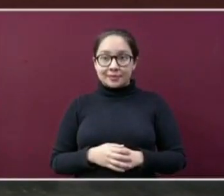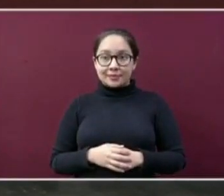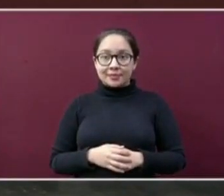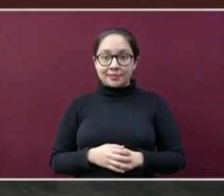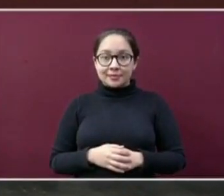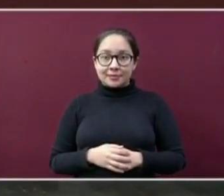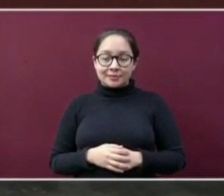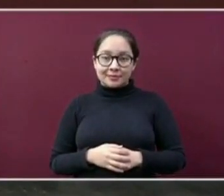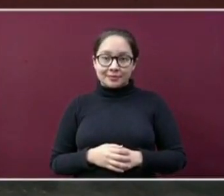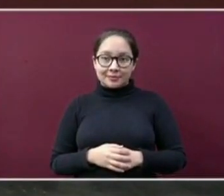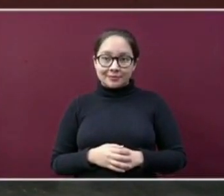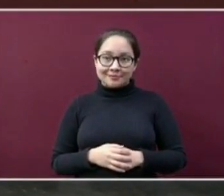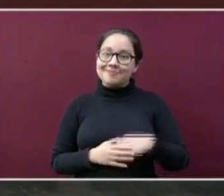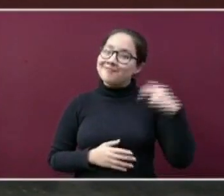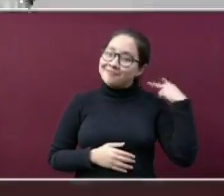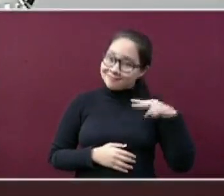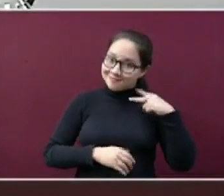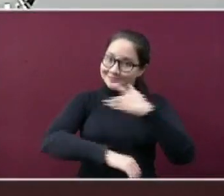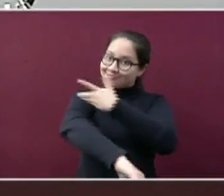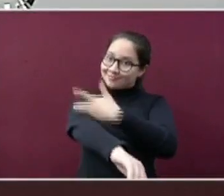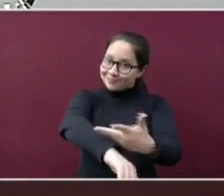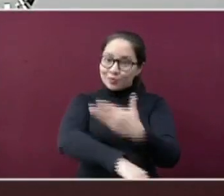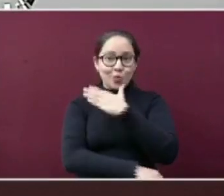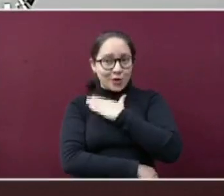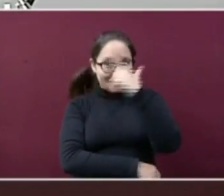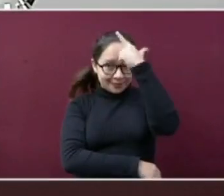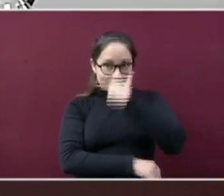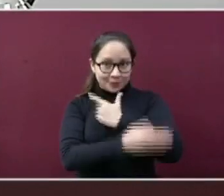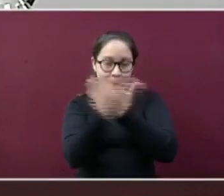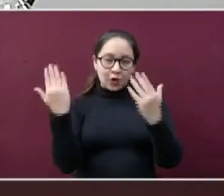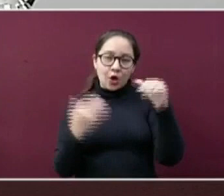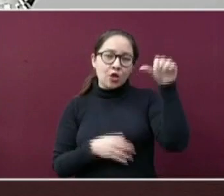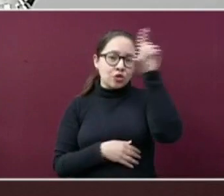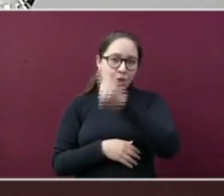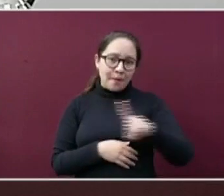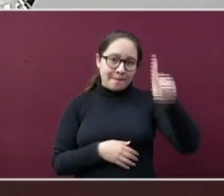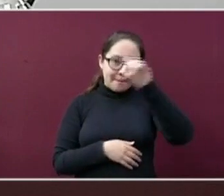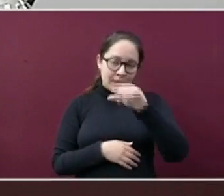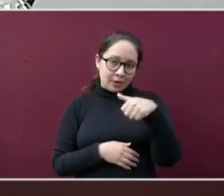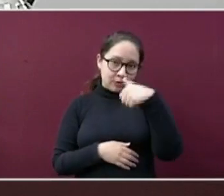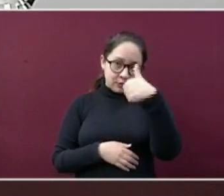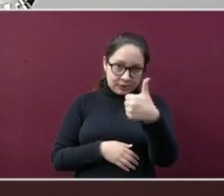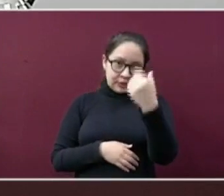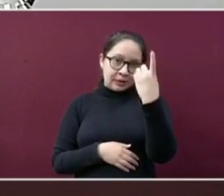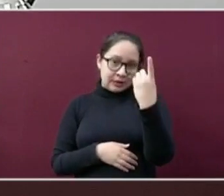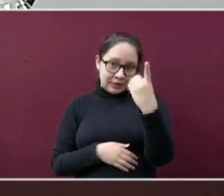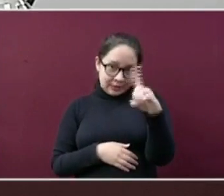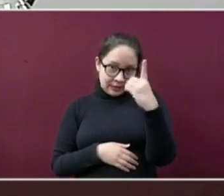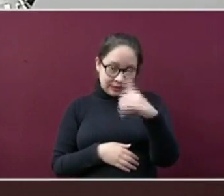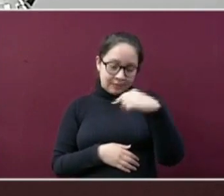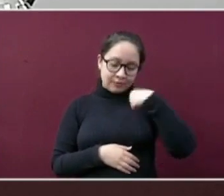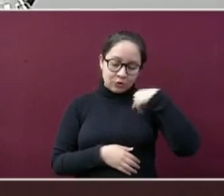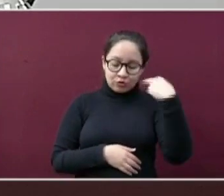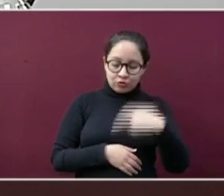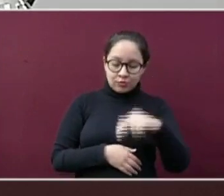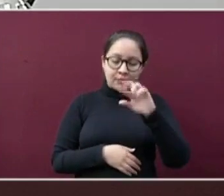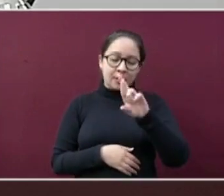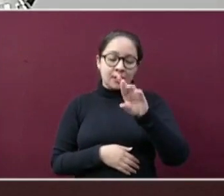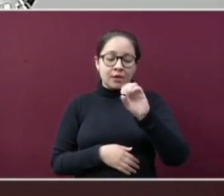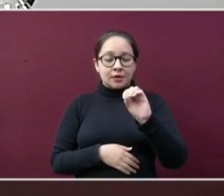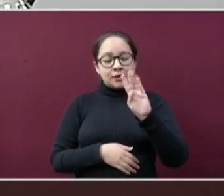Muy buenas noches familia veracruzana. Es domingo 6 de diciembre y un servidor, Roberto Ramos Salor,